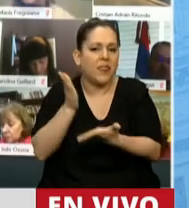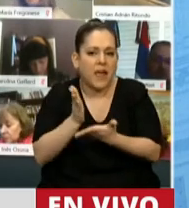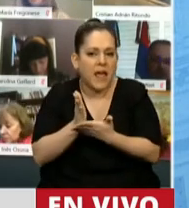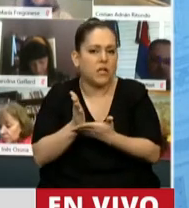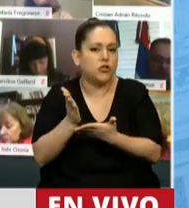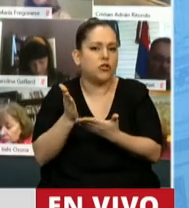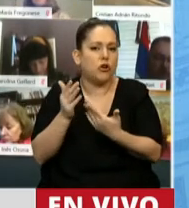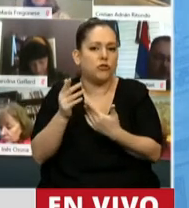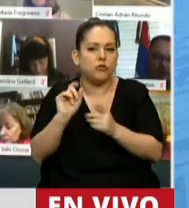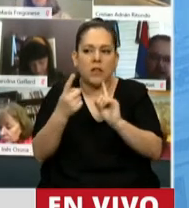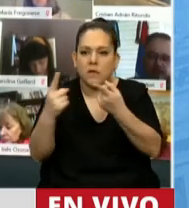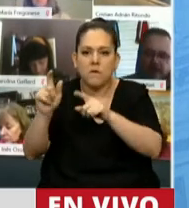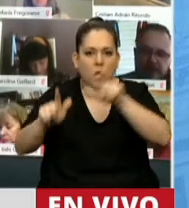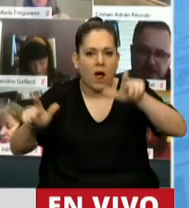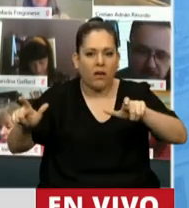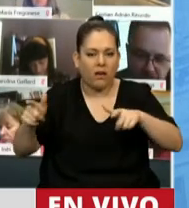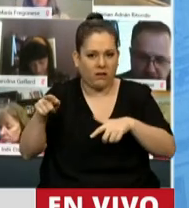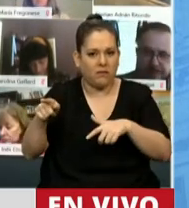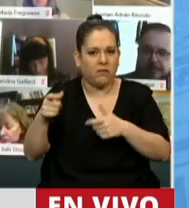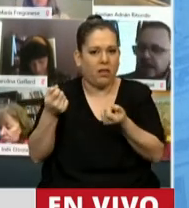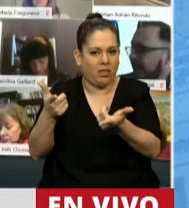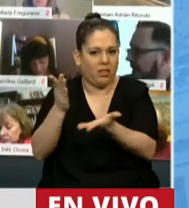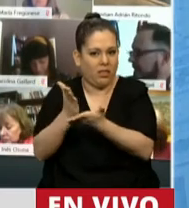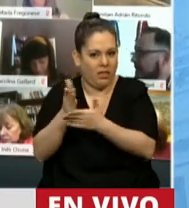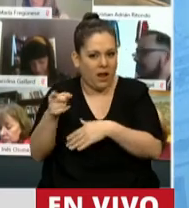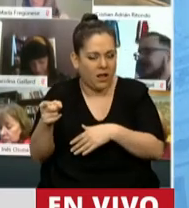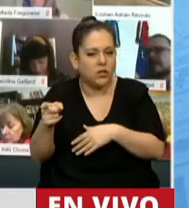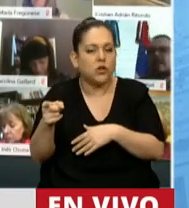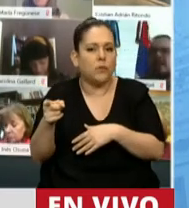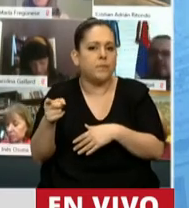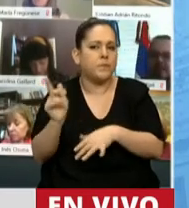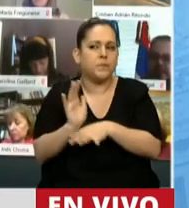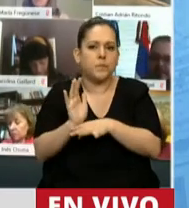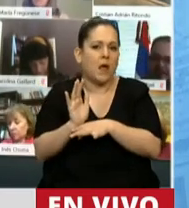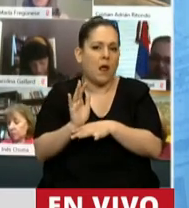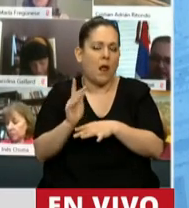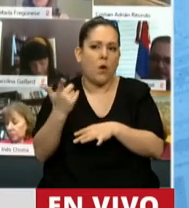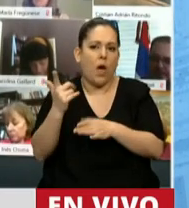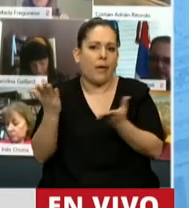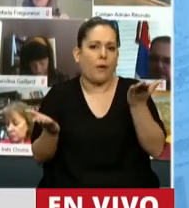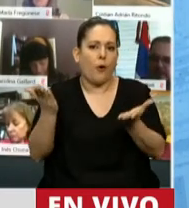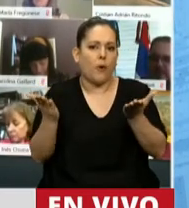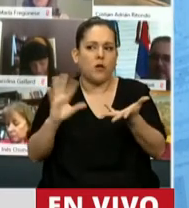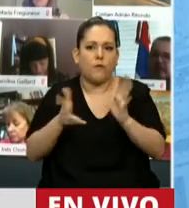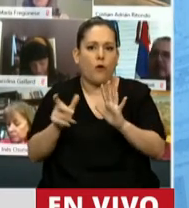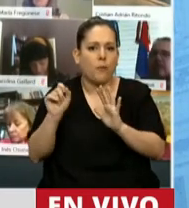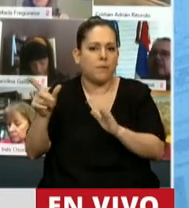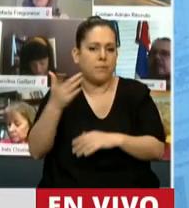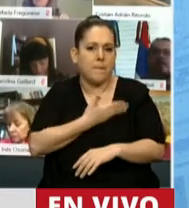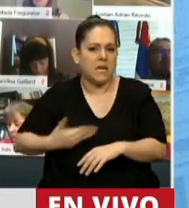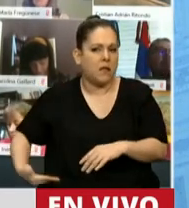y garantías individuales. No debe haber nadie que pueda compararse a esa administración